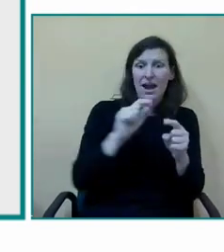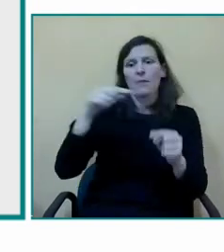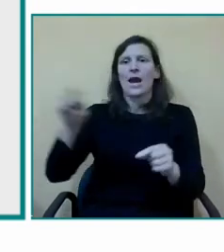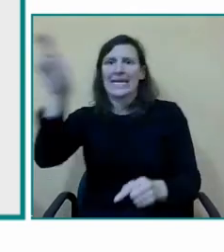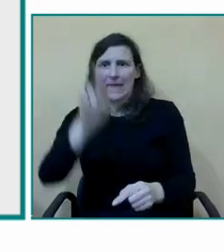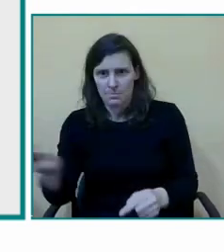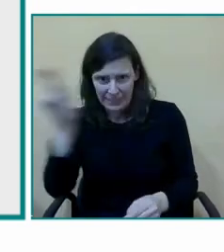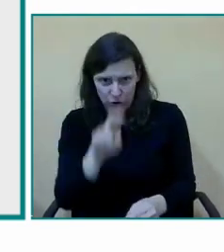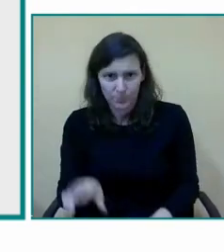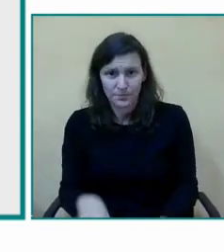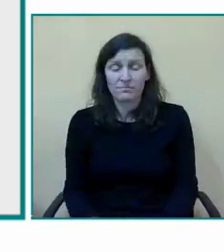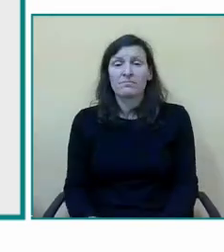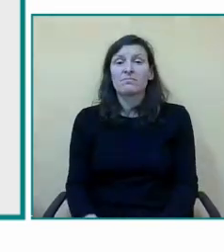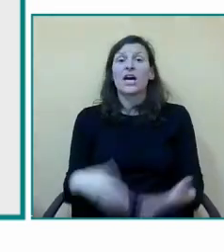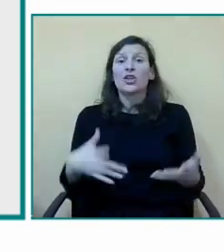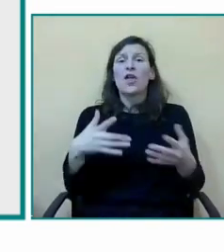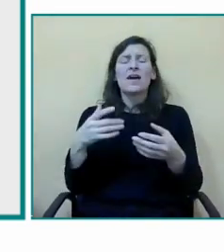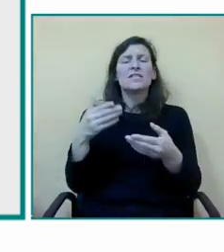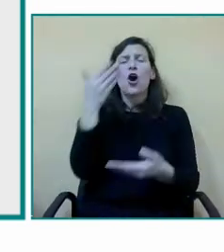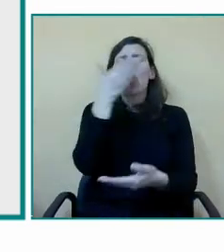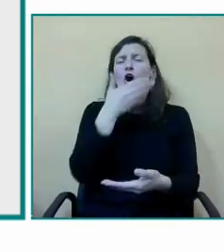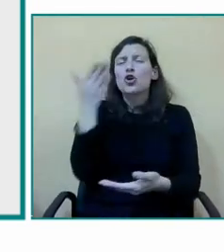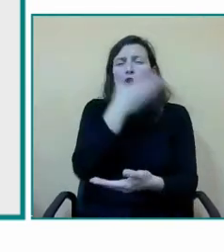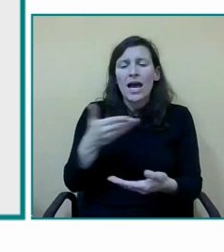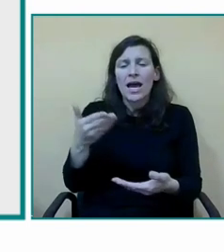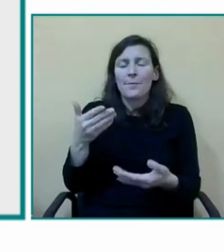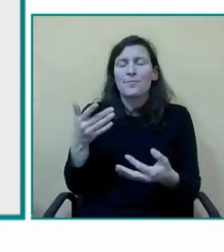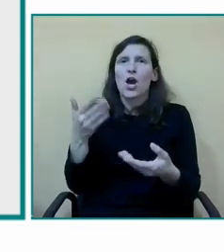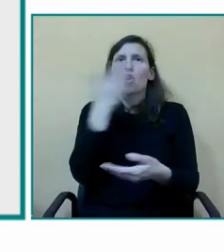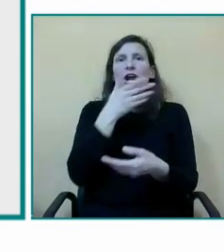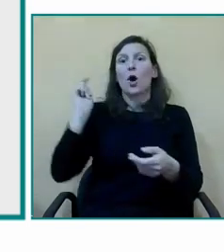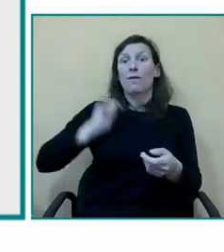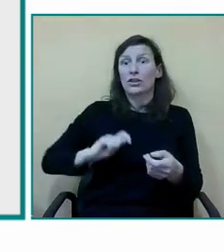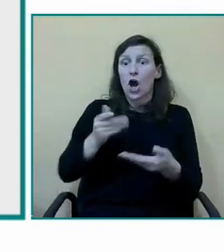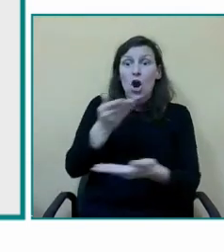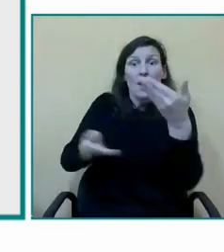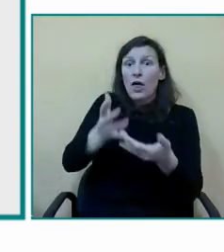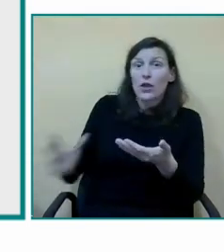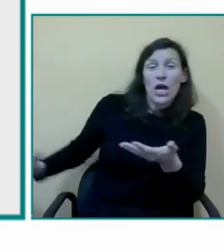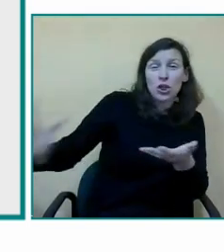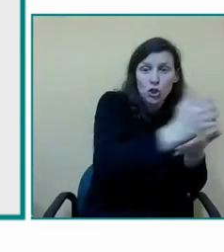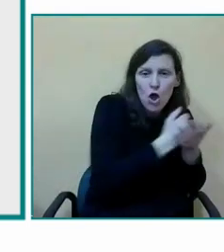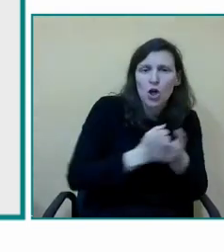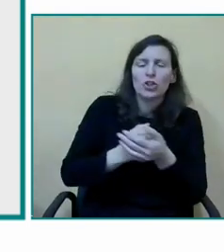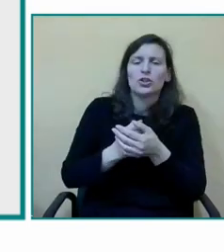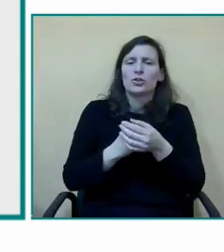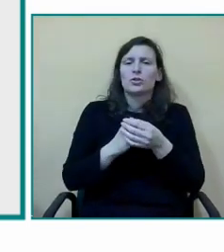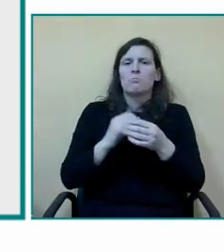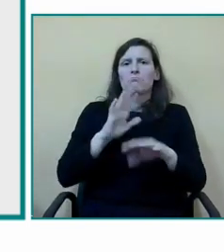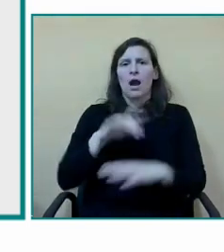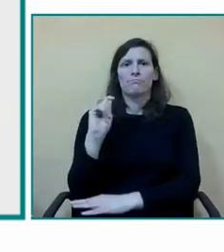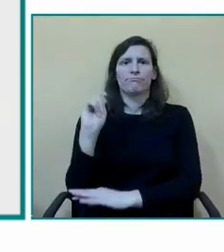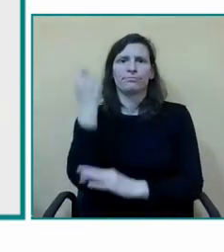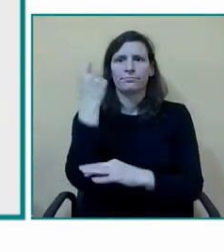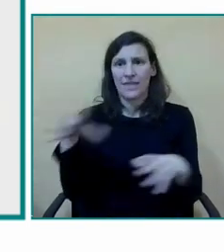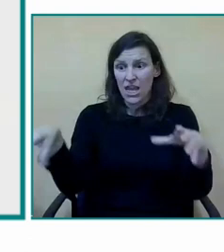posible y que como aparece en la foto el niño se sienta feliz entendemos la inclusión no solo como la presencia de la